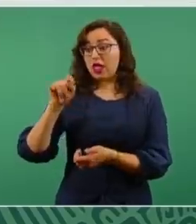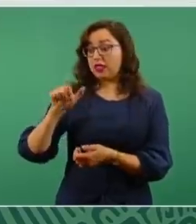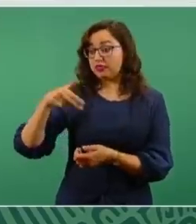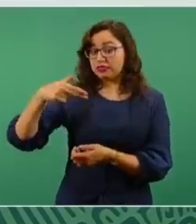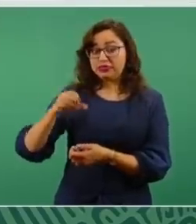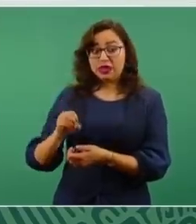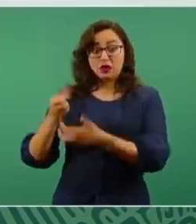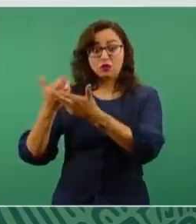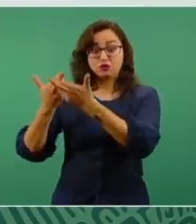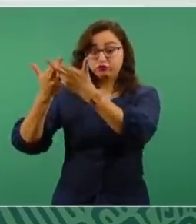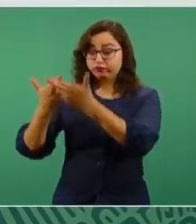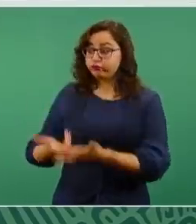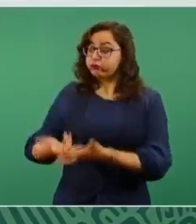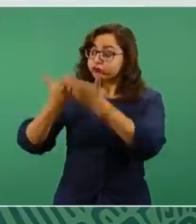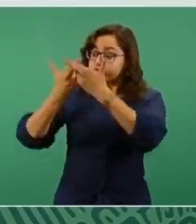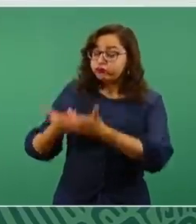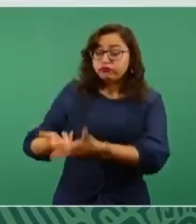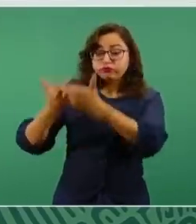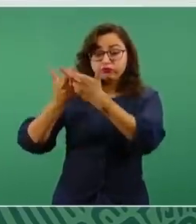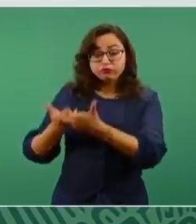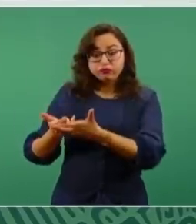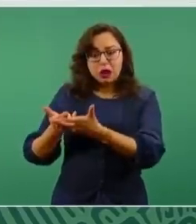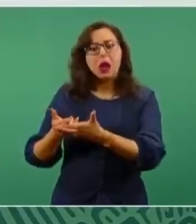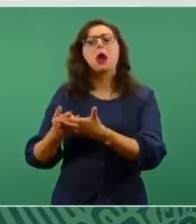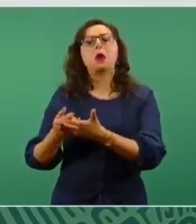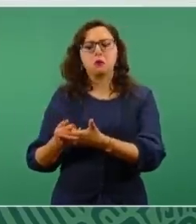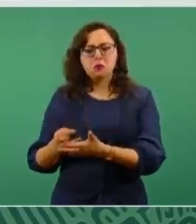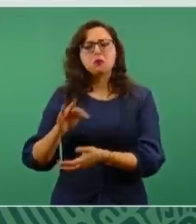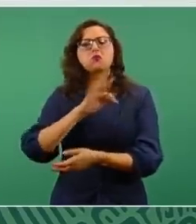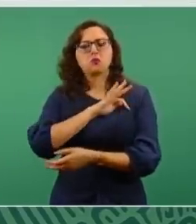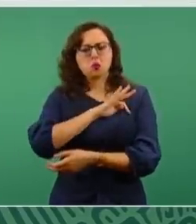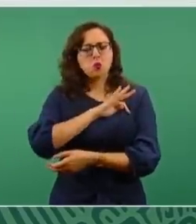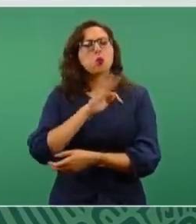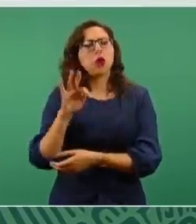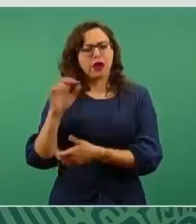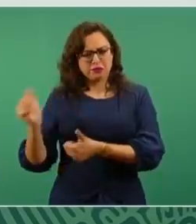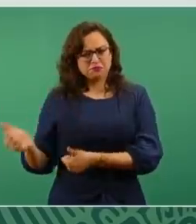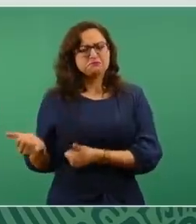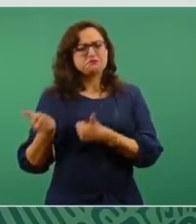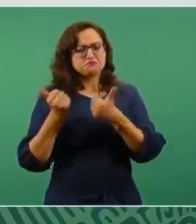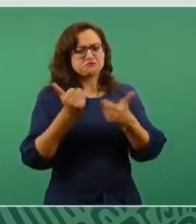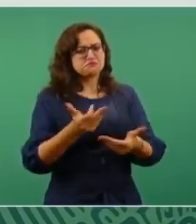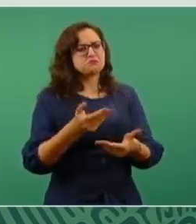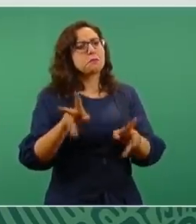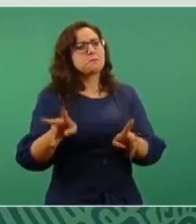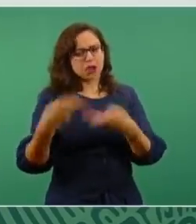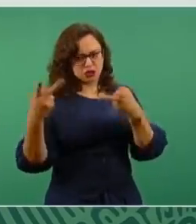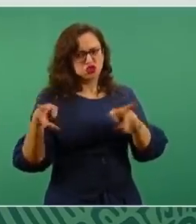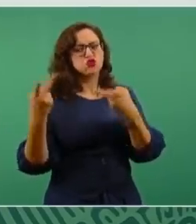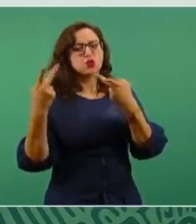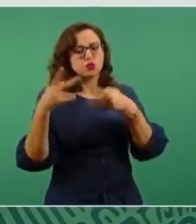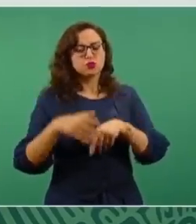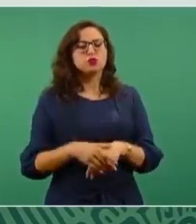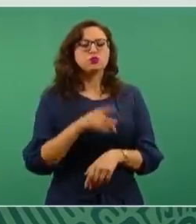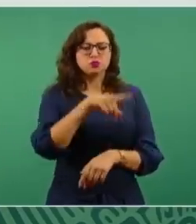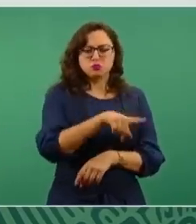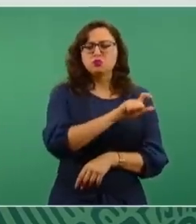necesidad de usar ese etano, bueno, se lo podremos vender a esta empresa Brasquenidesa